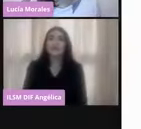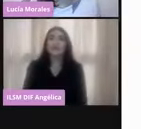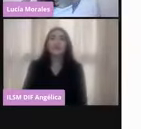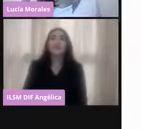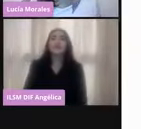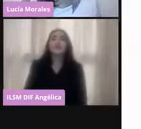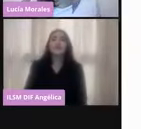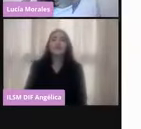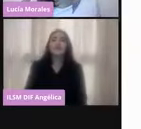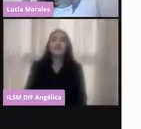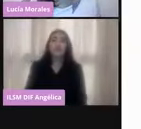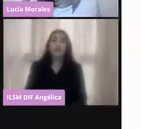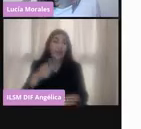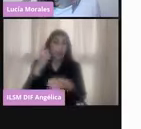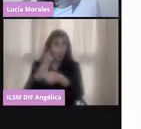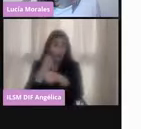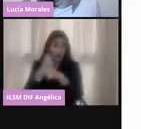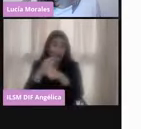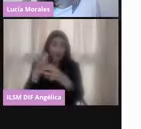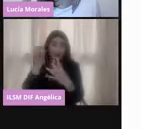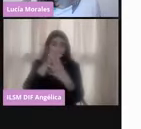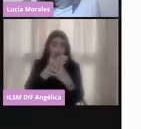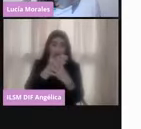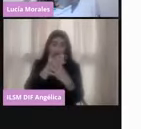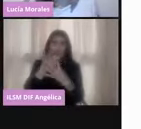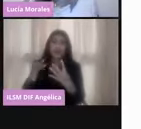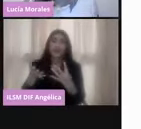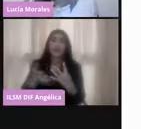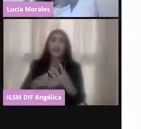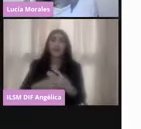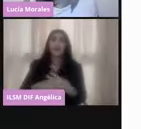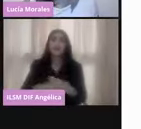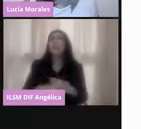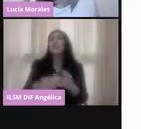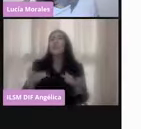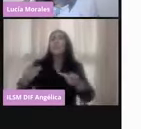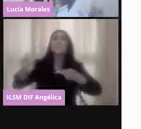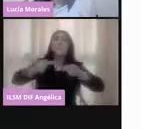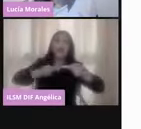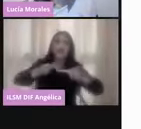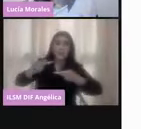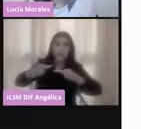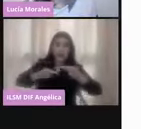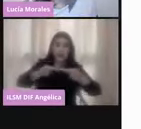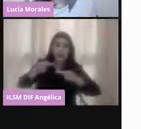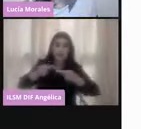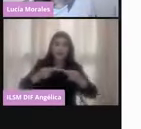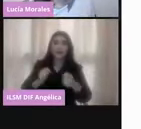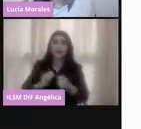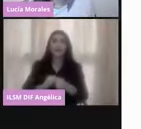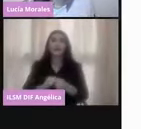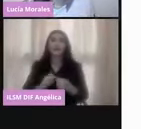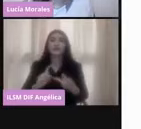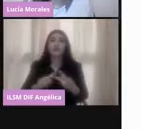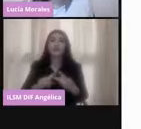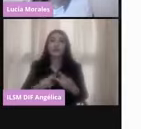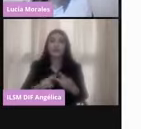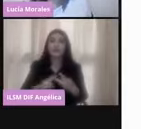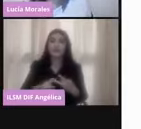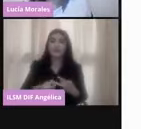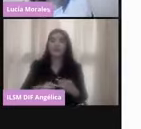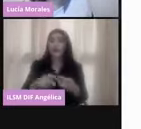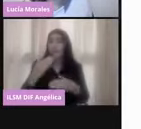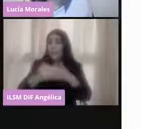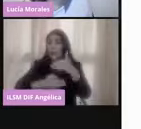La primera etapa es la etapa de la preparación. Ahorita vamos a ver con detalle. El proceso electoral inició